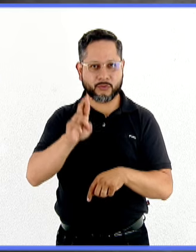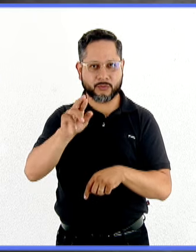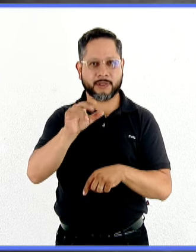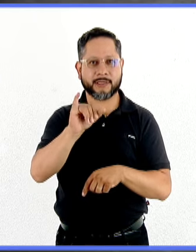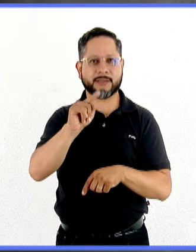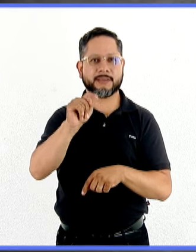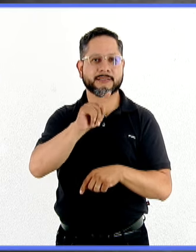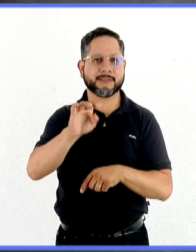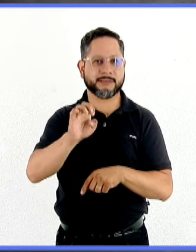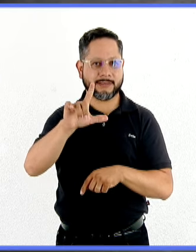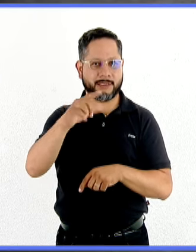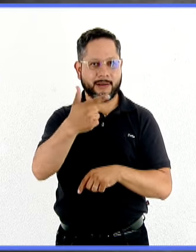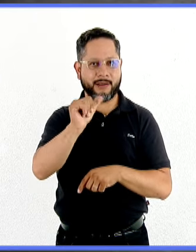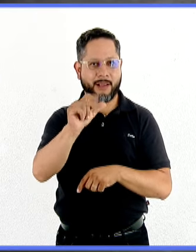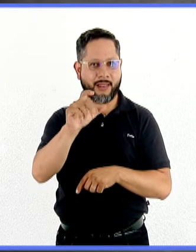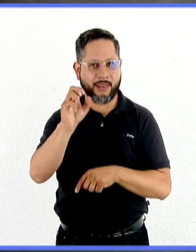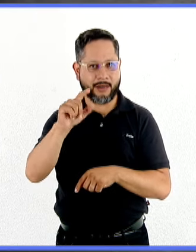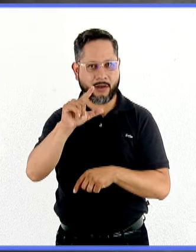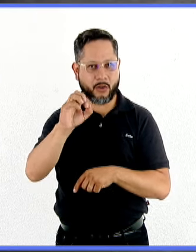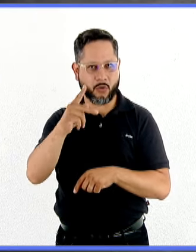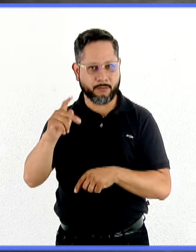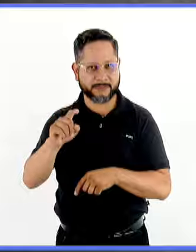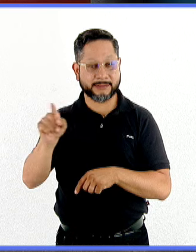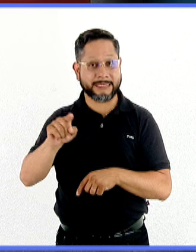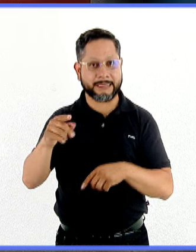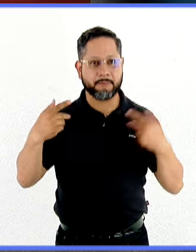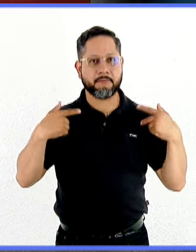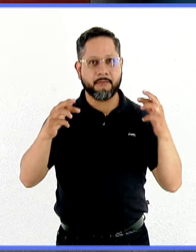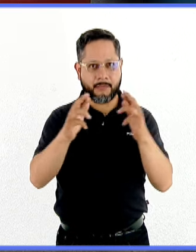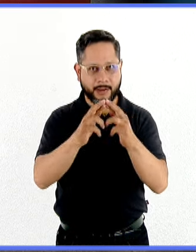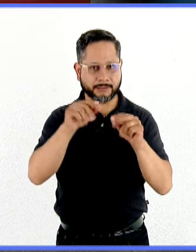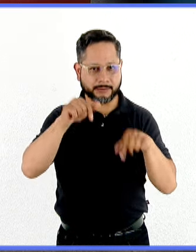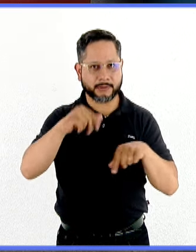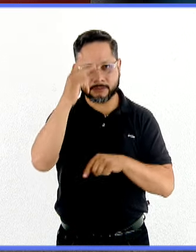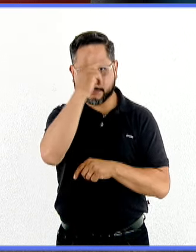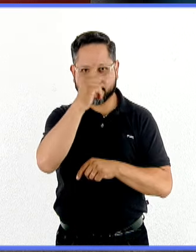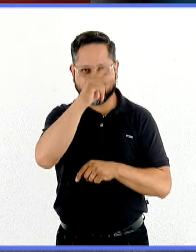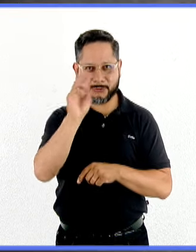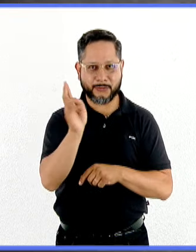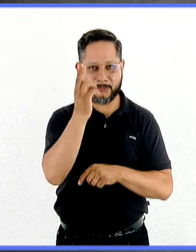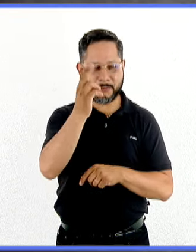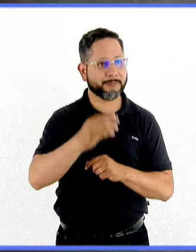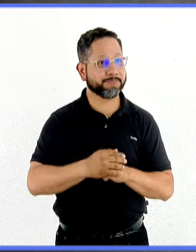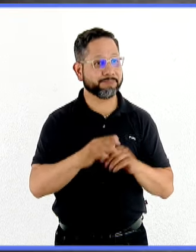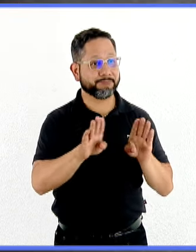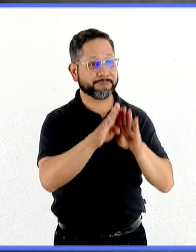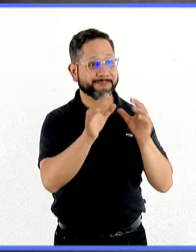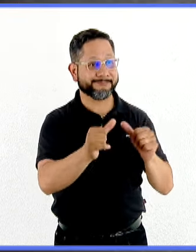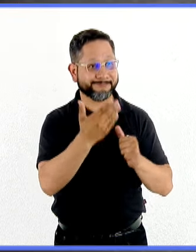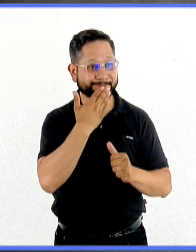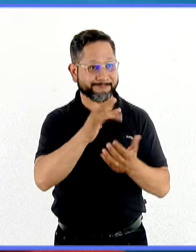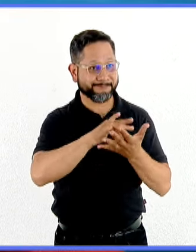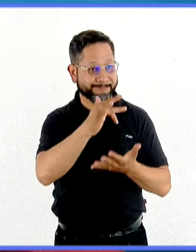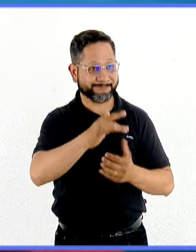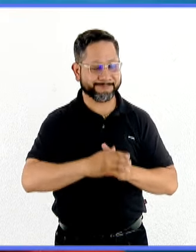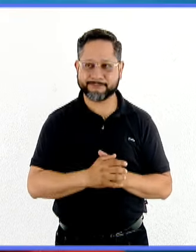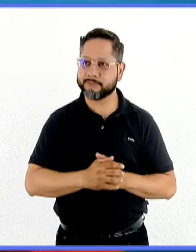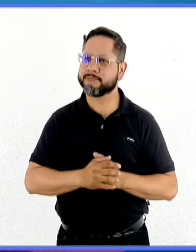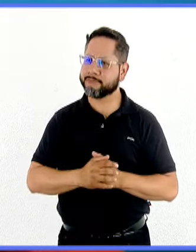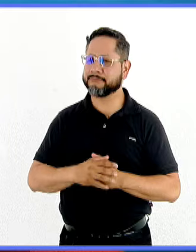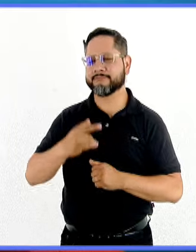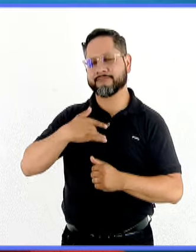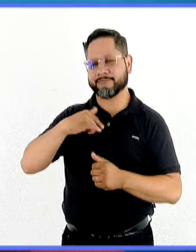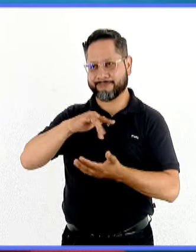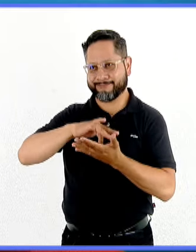Galán López, quien es académica de la Facultad de Psicología de nuestra universidad. ¿Cómo estás doctora? Buenas tardes. muchas gracias por la invitación. Pues un gusto que estés aquí con